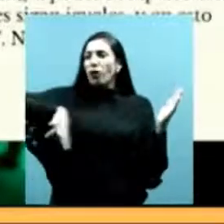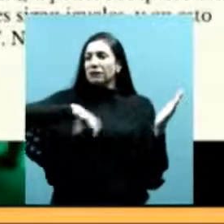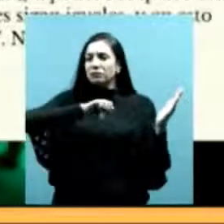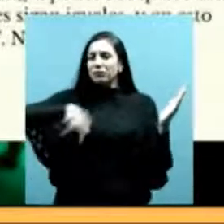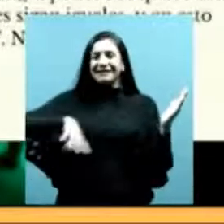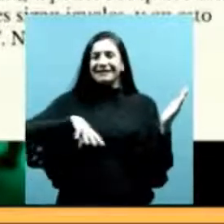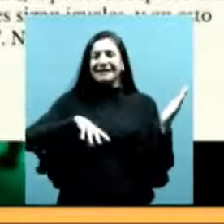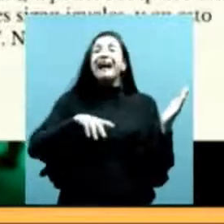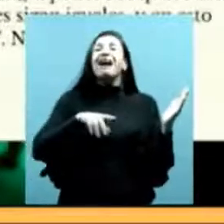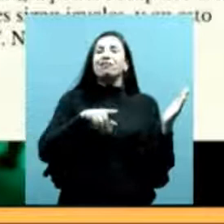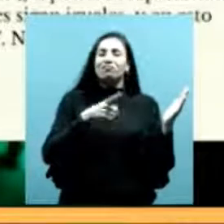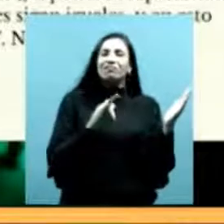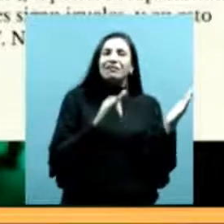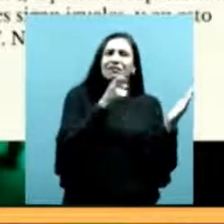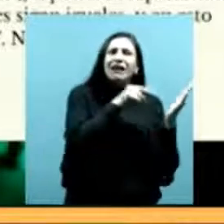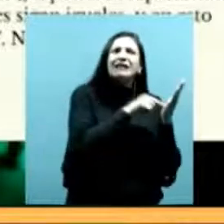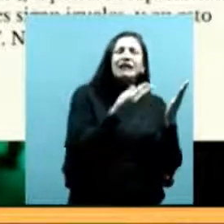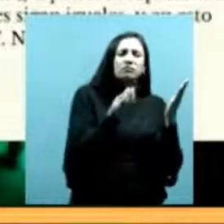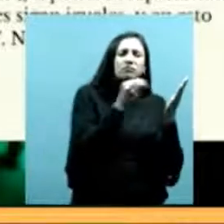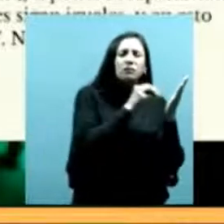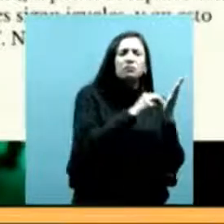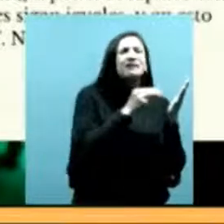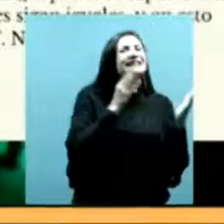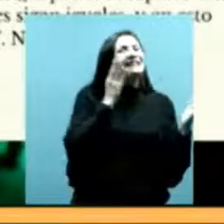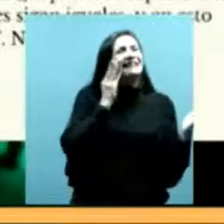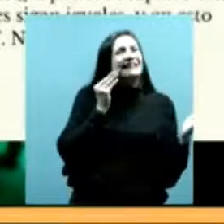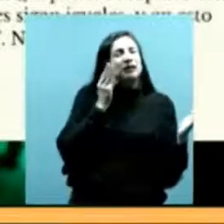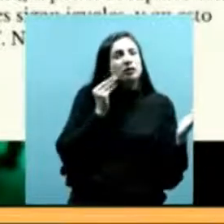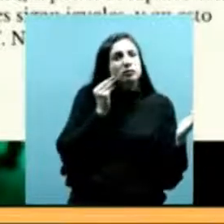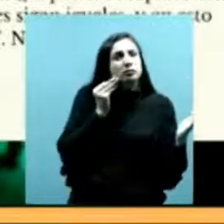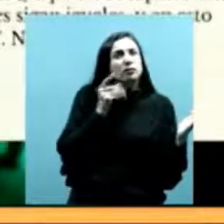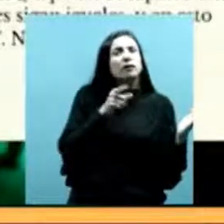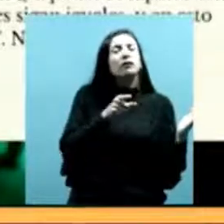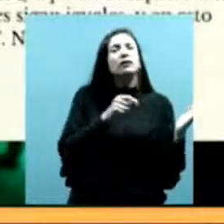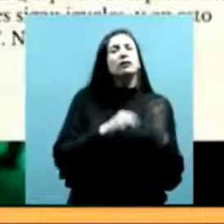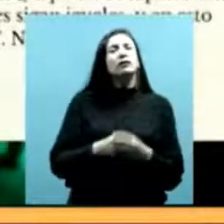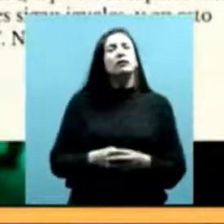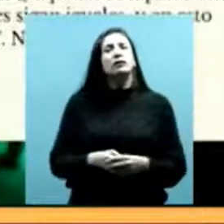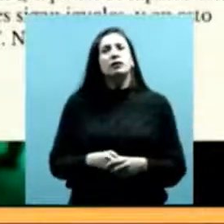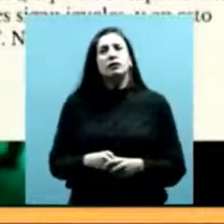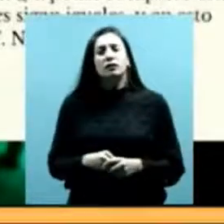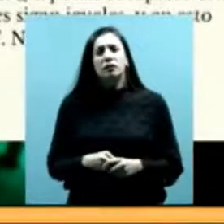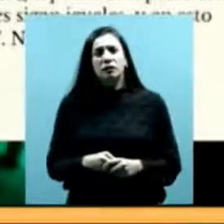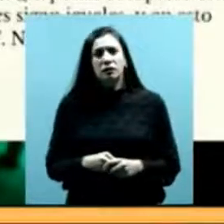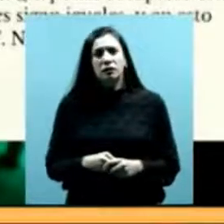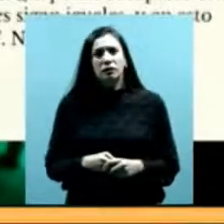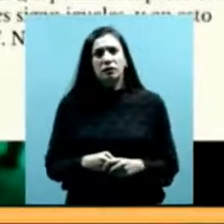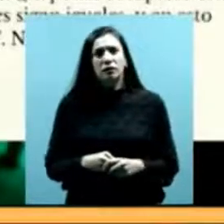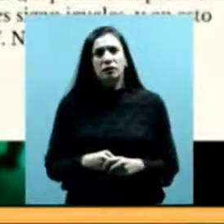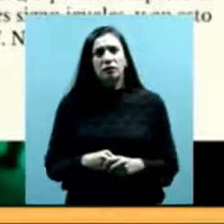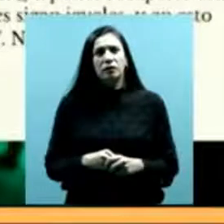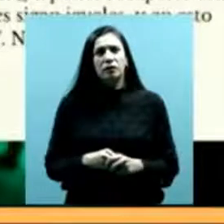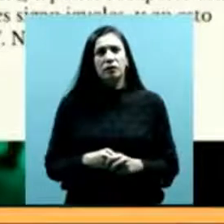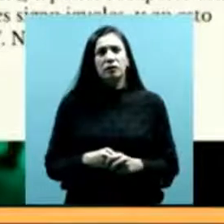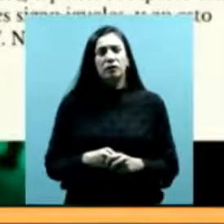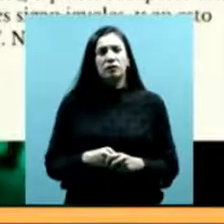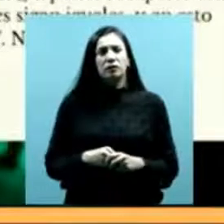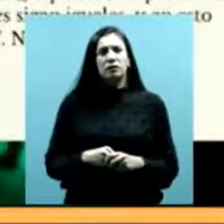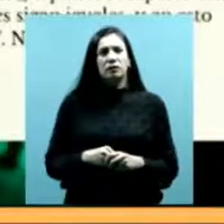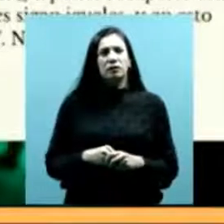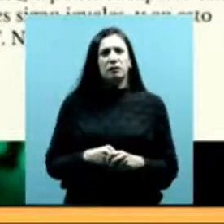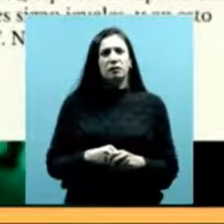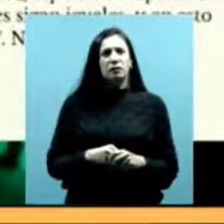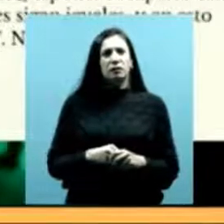experiencias, ¿no? O que quedan en cajones, o que nunca llegan a donde tienen que llegar, etc. Otra frase. Los